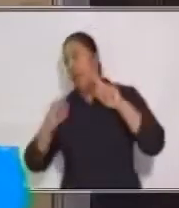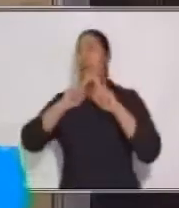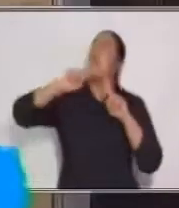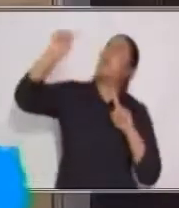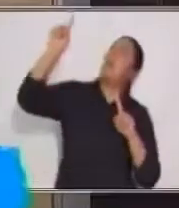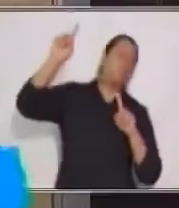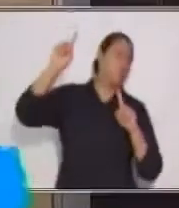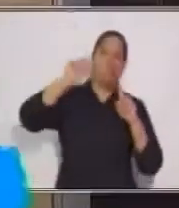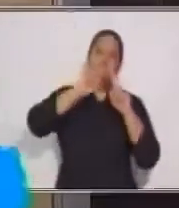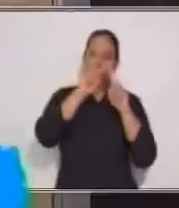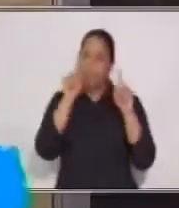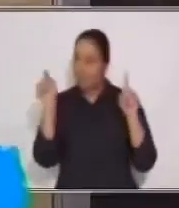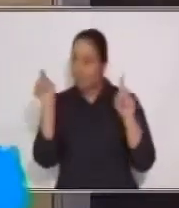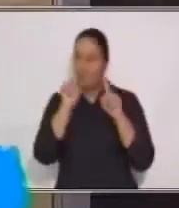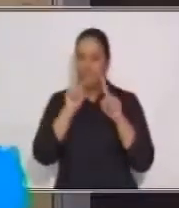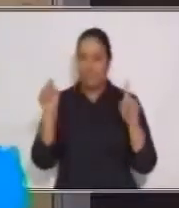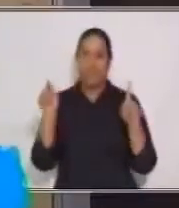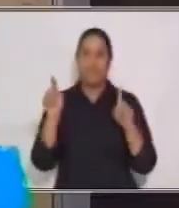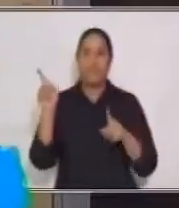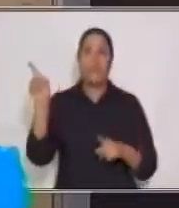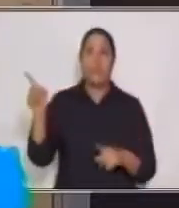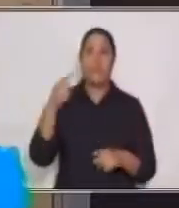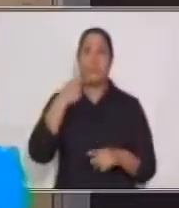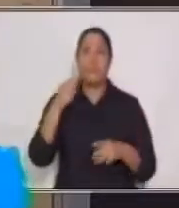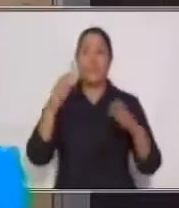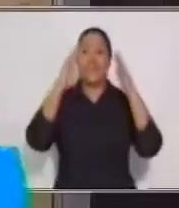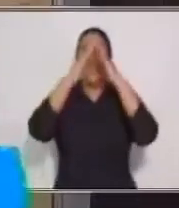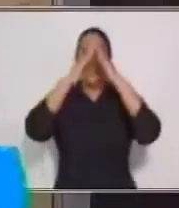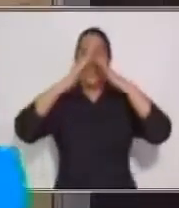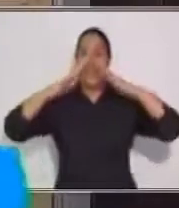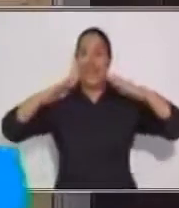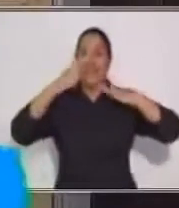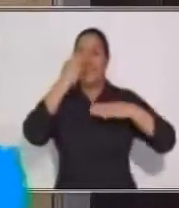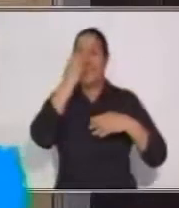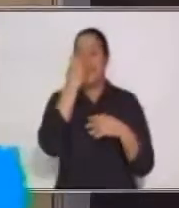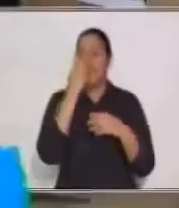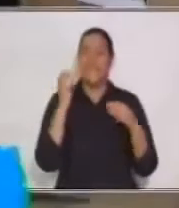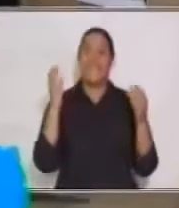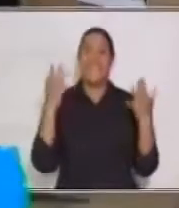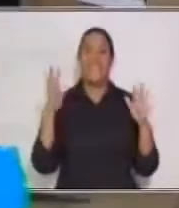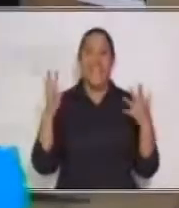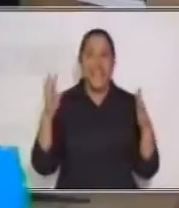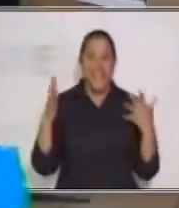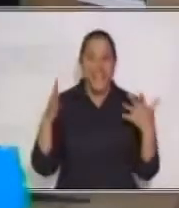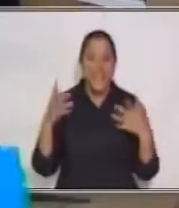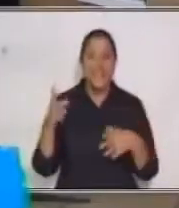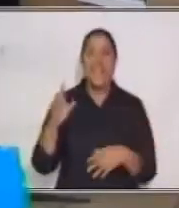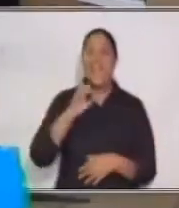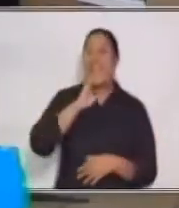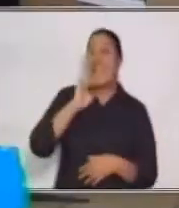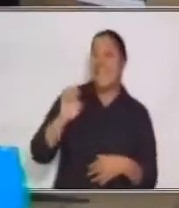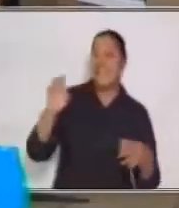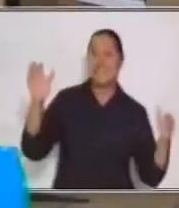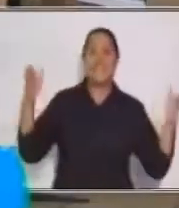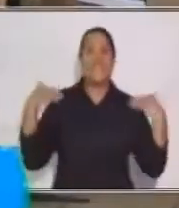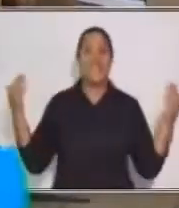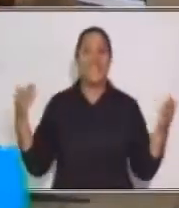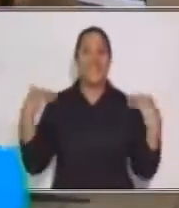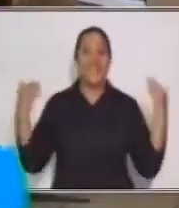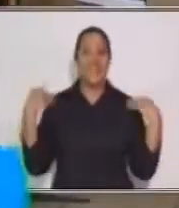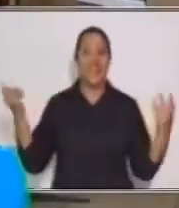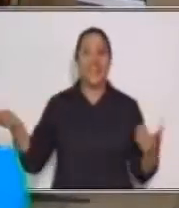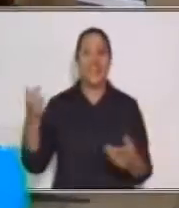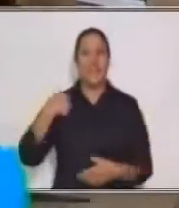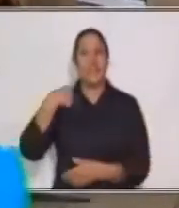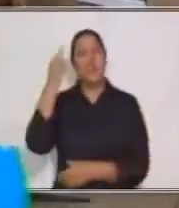alegre. ¿Y qué coloqué yo acá? Muy bien. Coloqué un punto. El circo es alegre. Se me ocurre